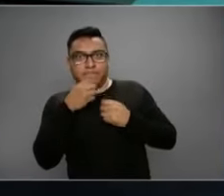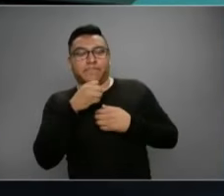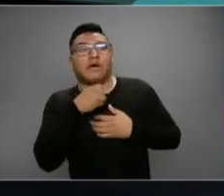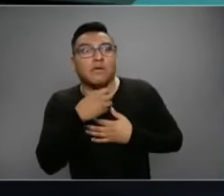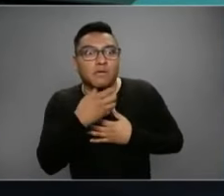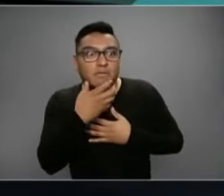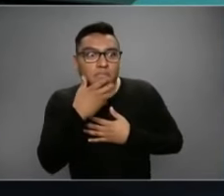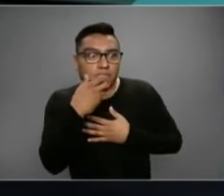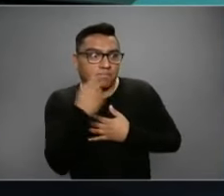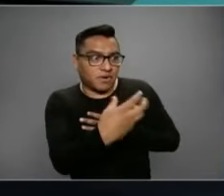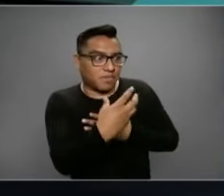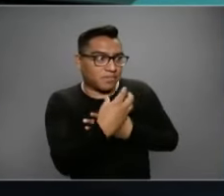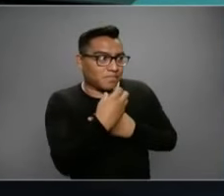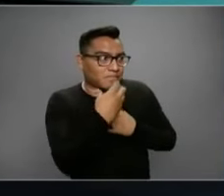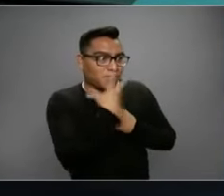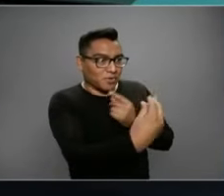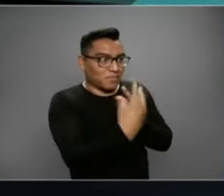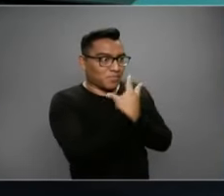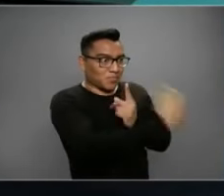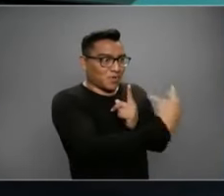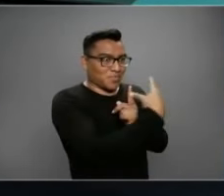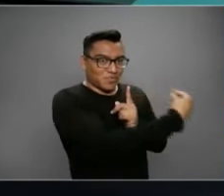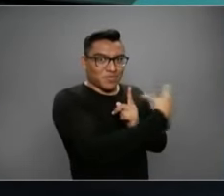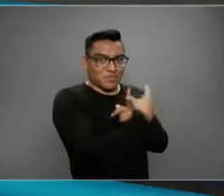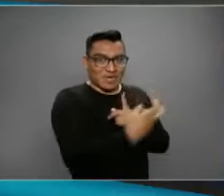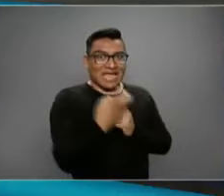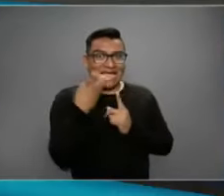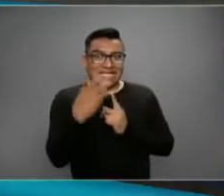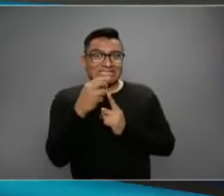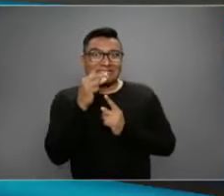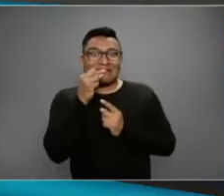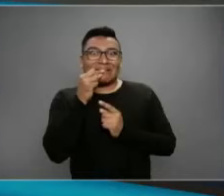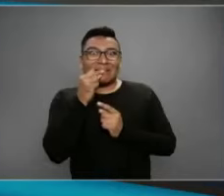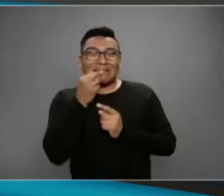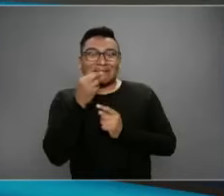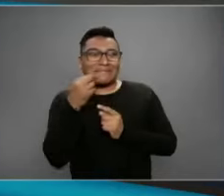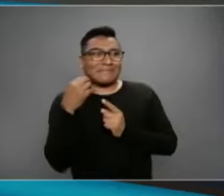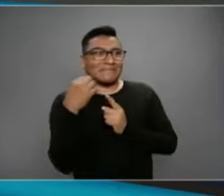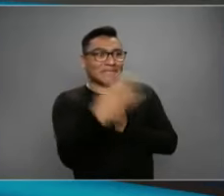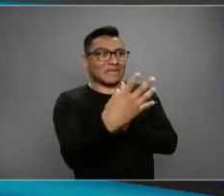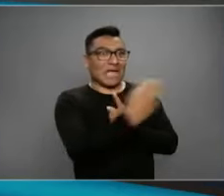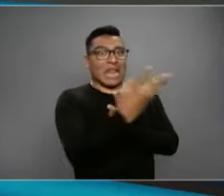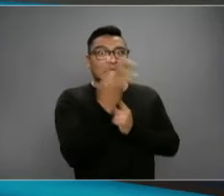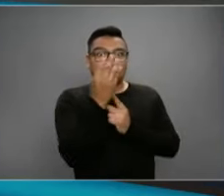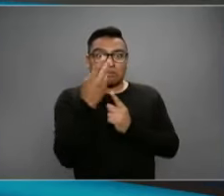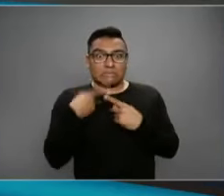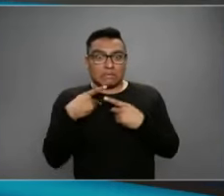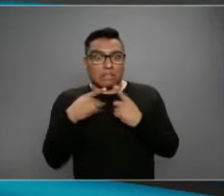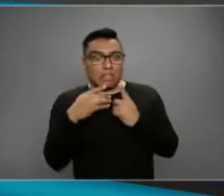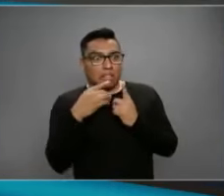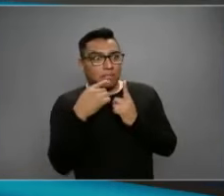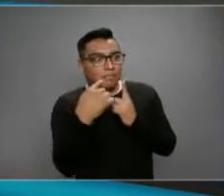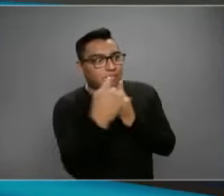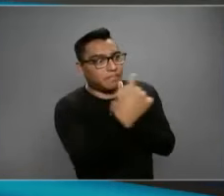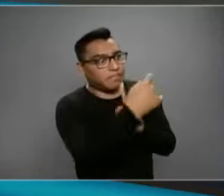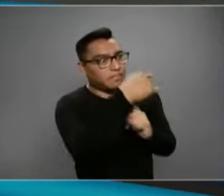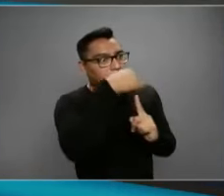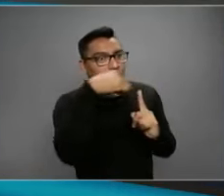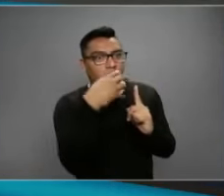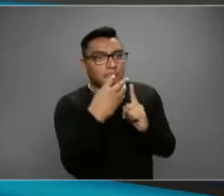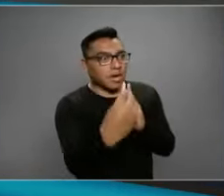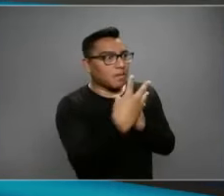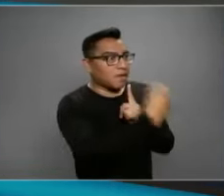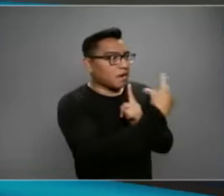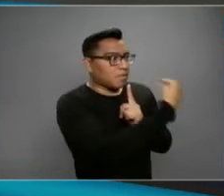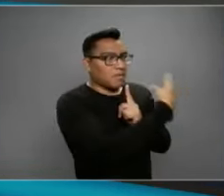le está cayendo la saliva contaminada de esta persona enferma a las 9 personas que están a su alrededor, incluyendo su cubrebocas.